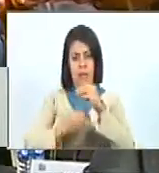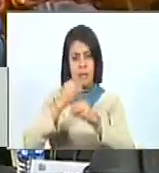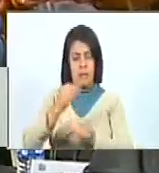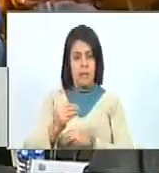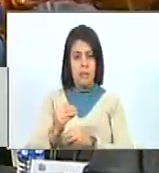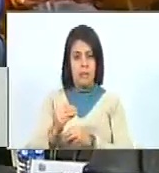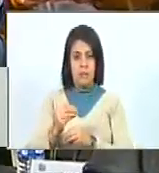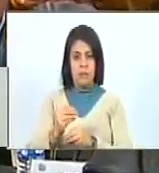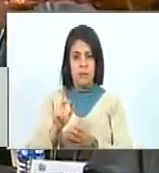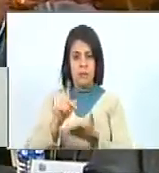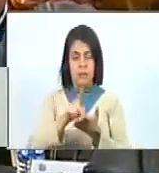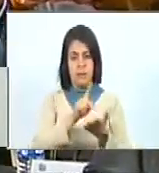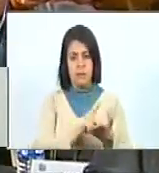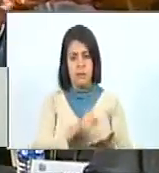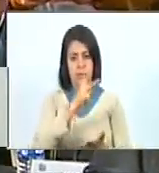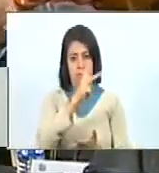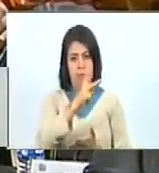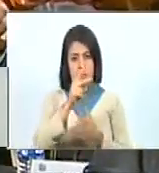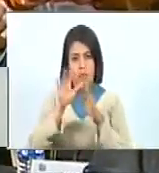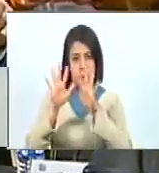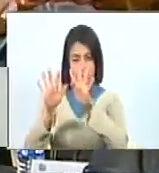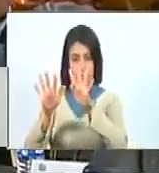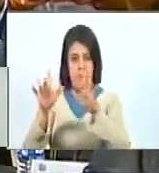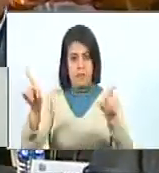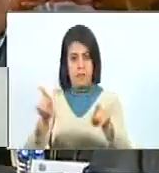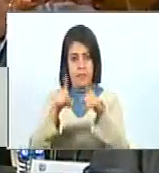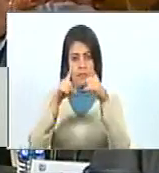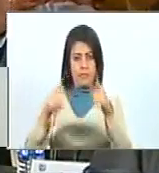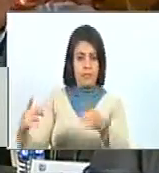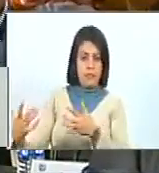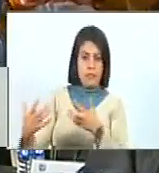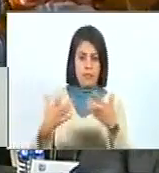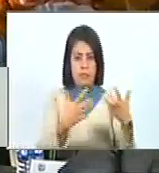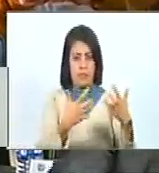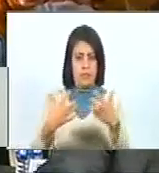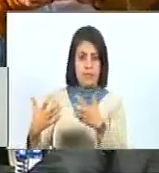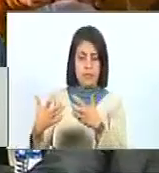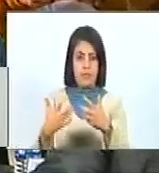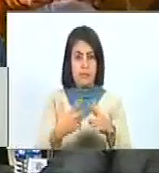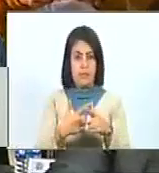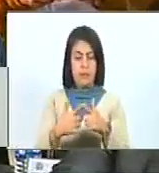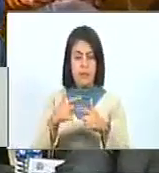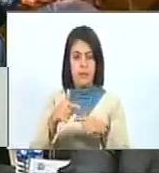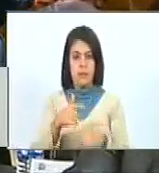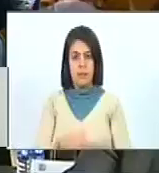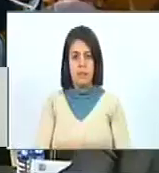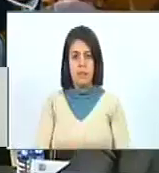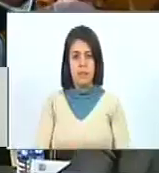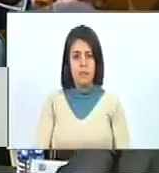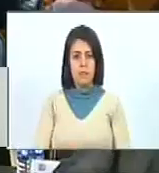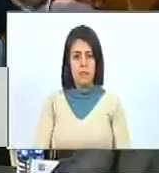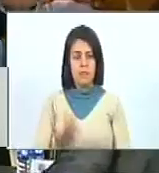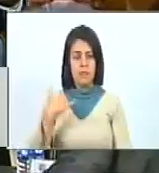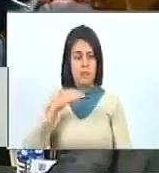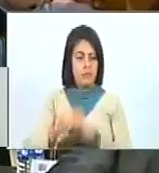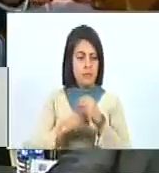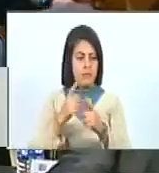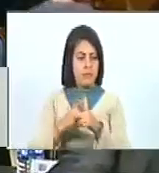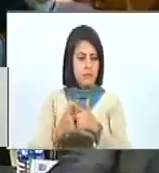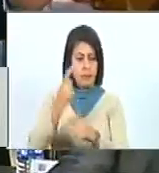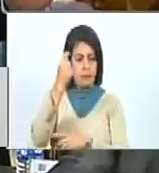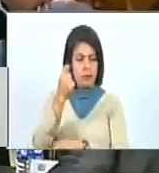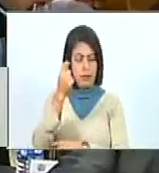cumplir el 210 aniversario de la batalla de alto de los bodos. Posiblemente buena parte de los